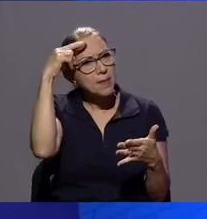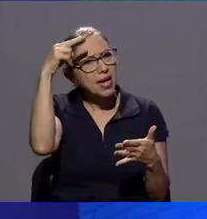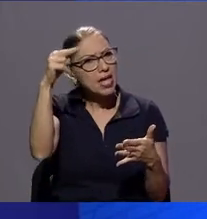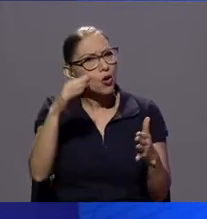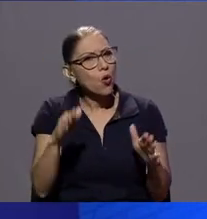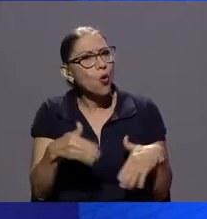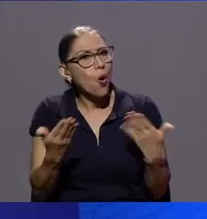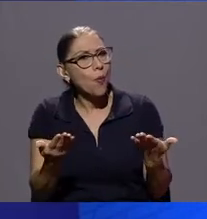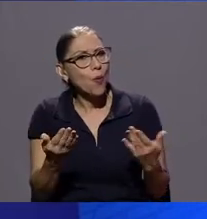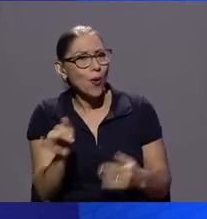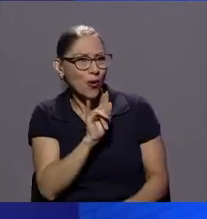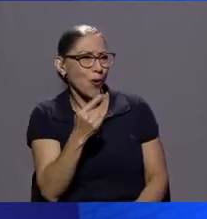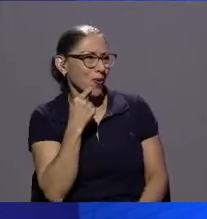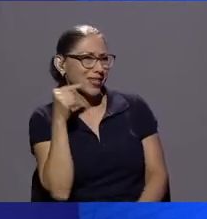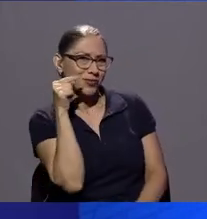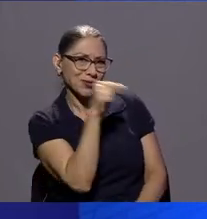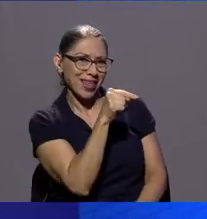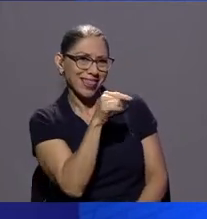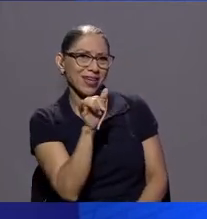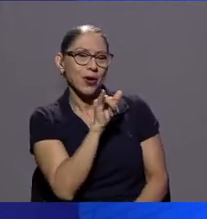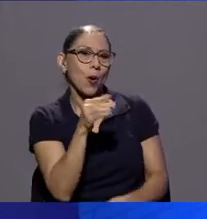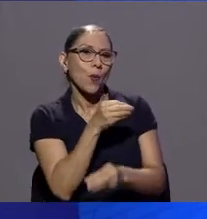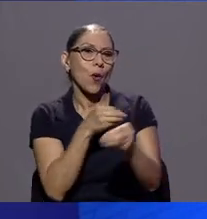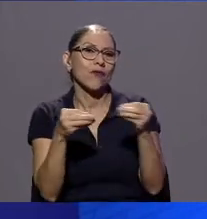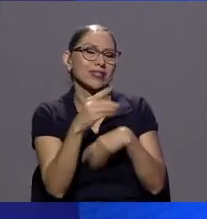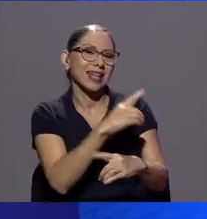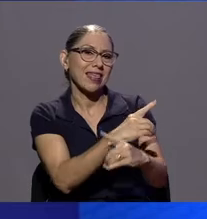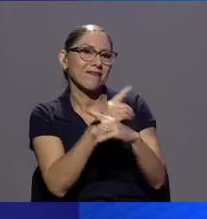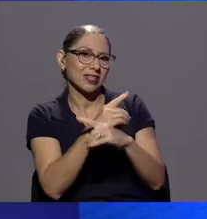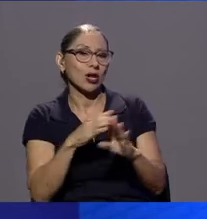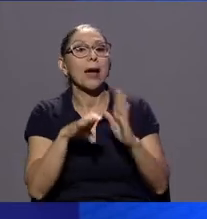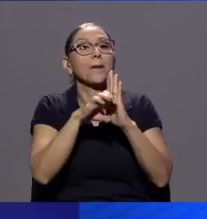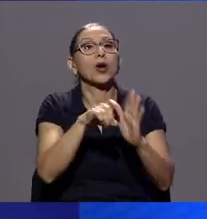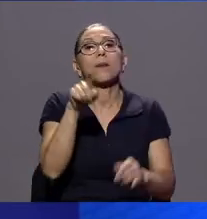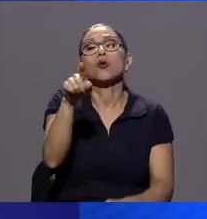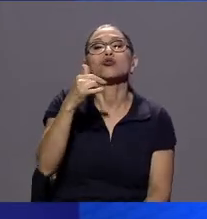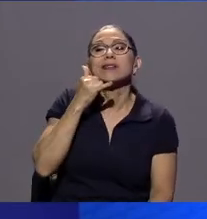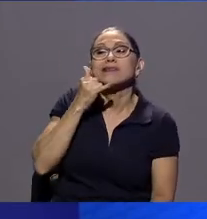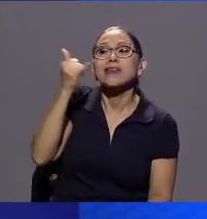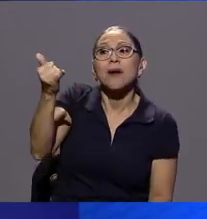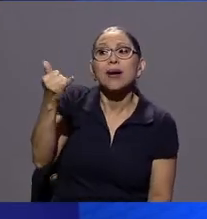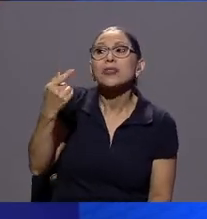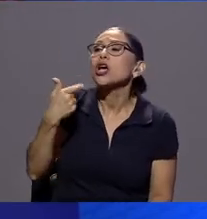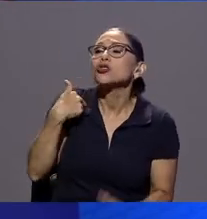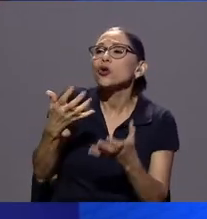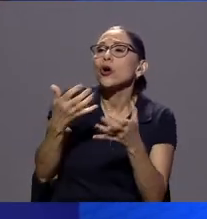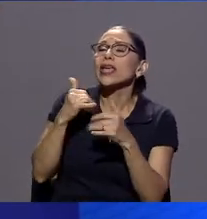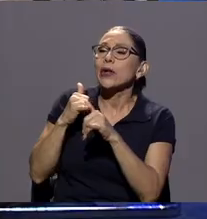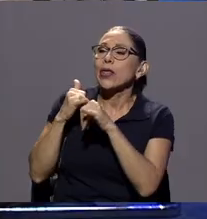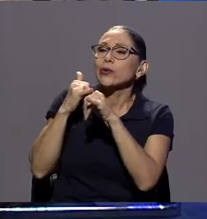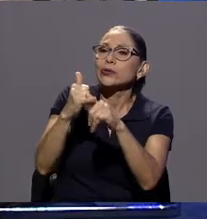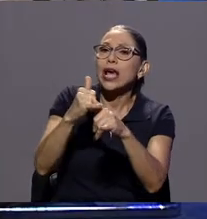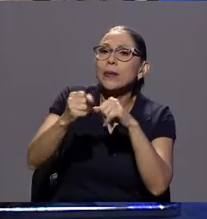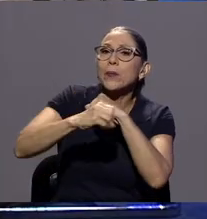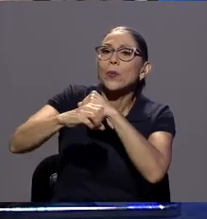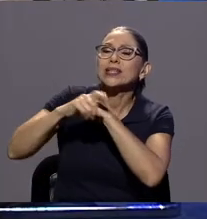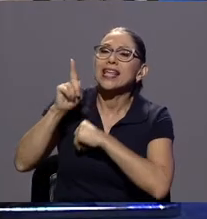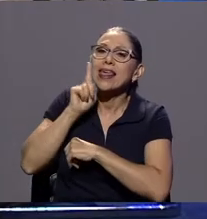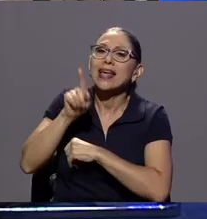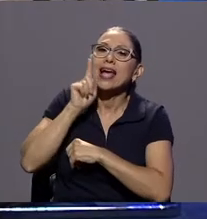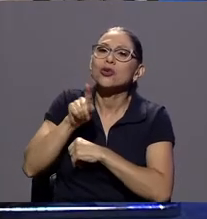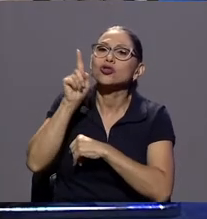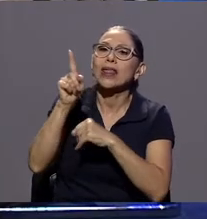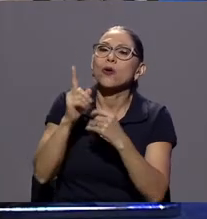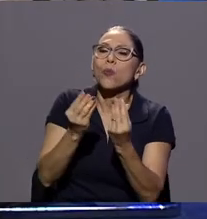dice cómo funciona una defensoría es que usted llama usted dice quiero denunciar publicidad engañosa de tal producto y ellos investigan